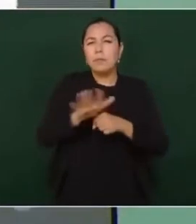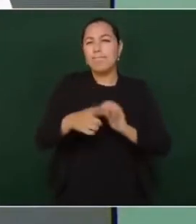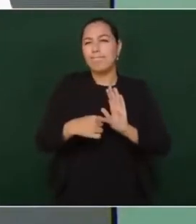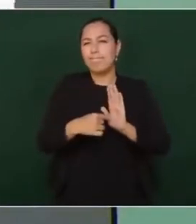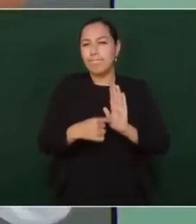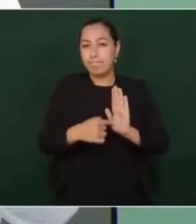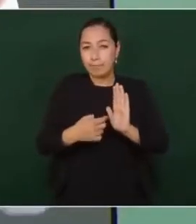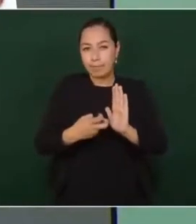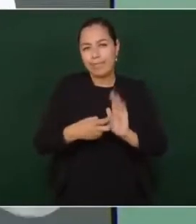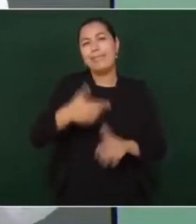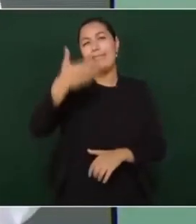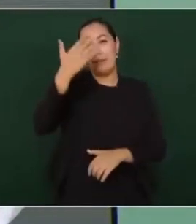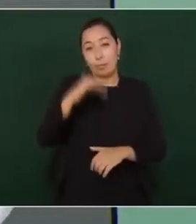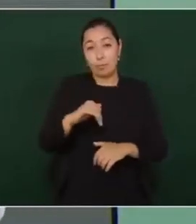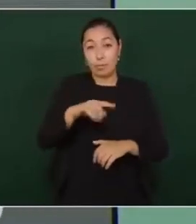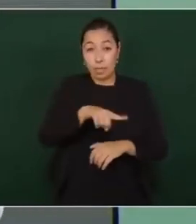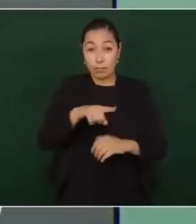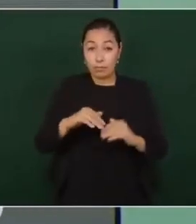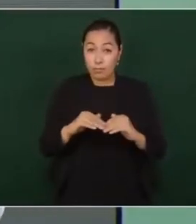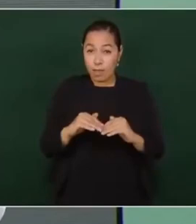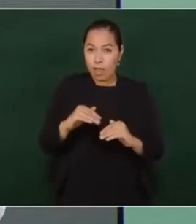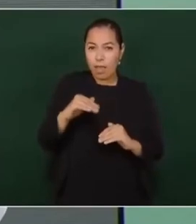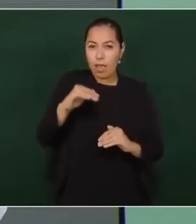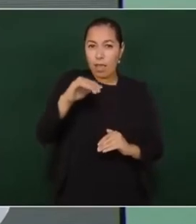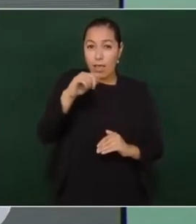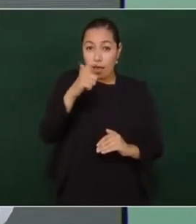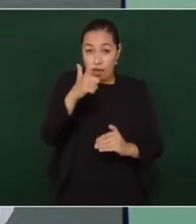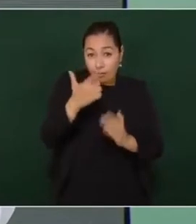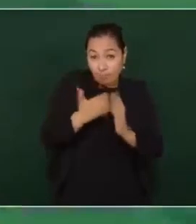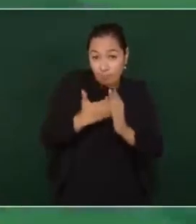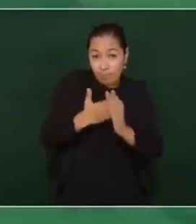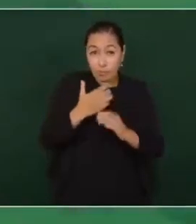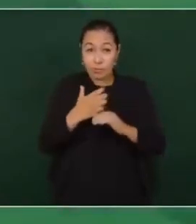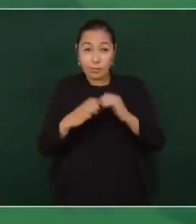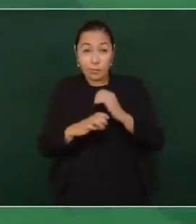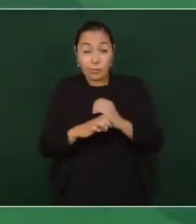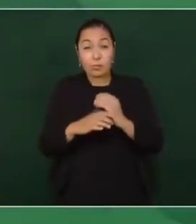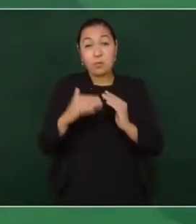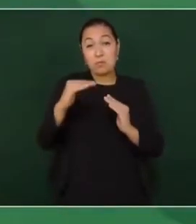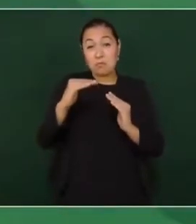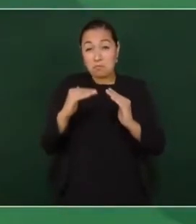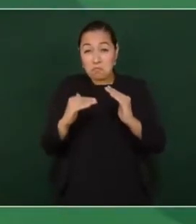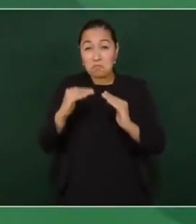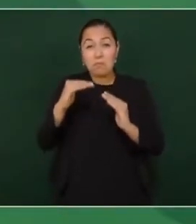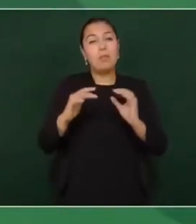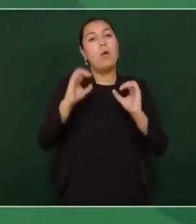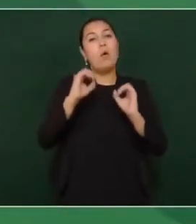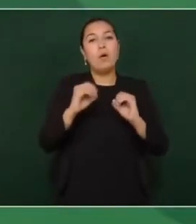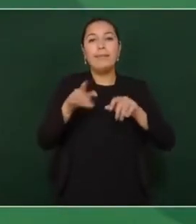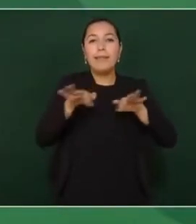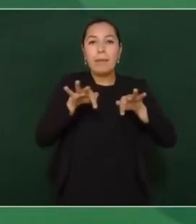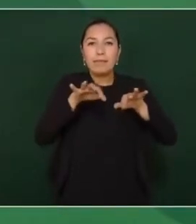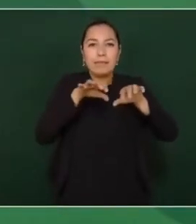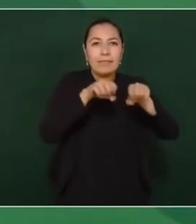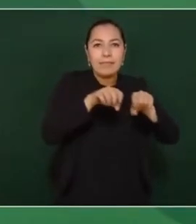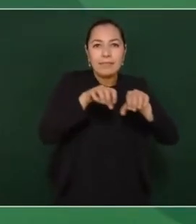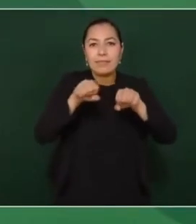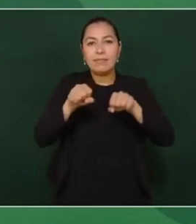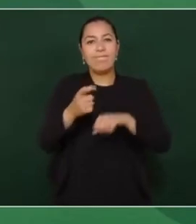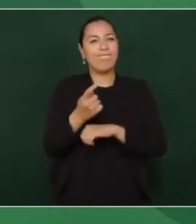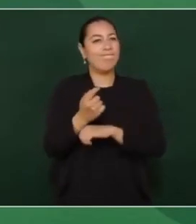crecimiento económico o que fue poco el crecimiento económico o que no hubo empleo. Sabemos de lo material,